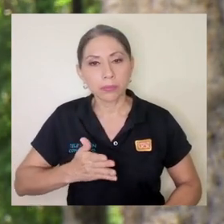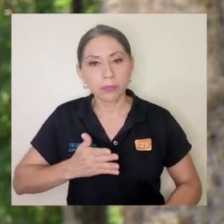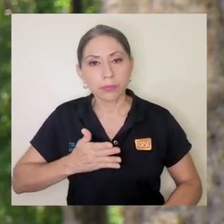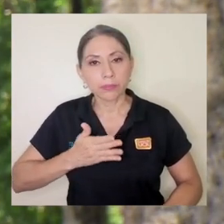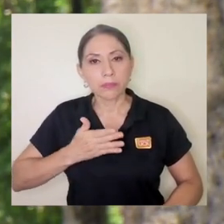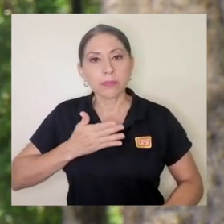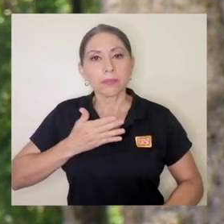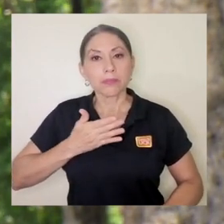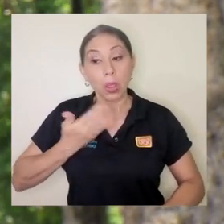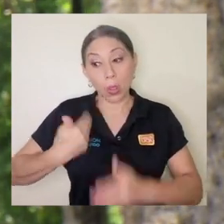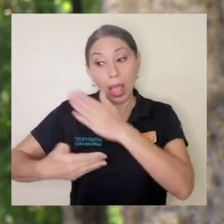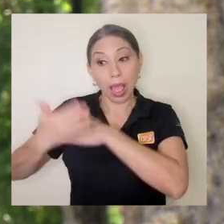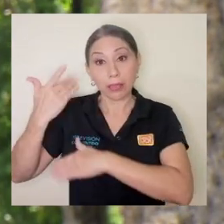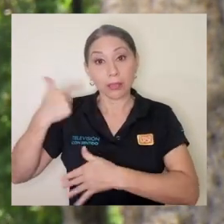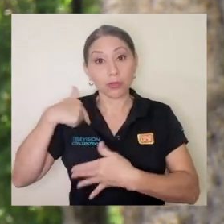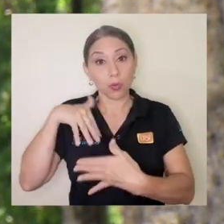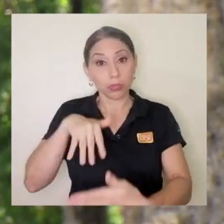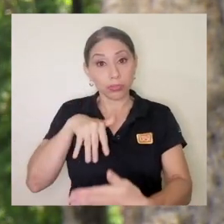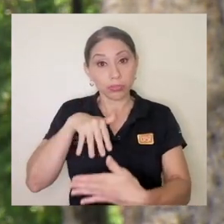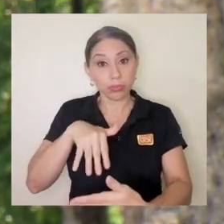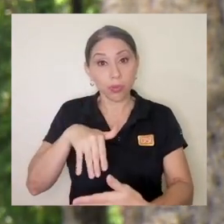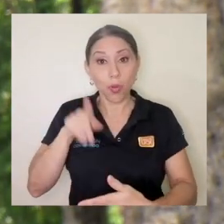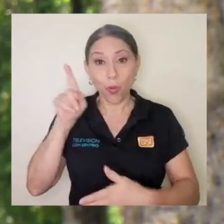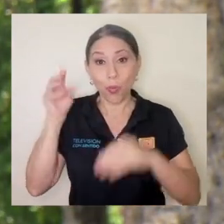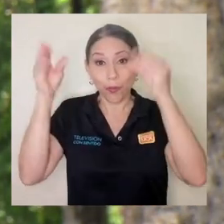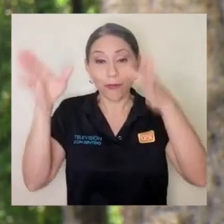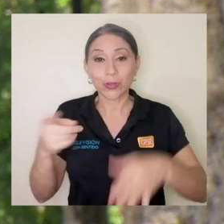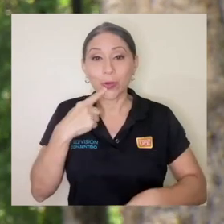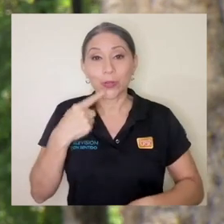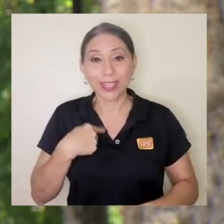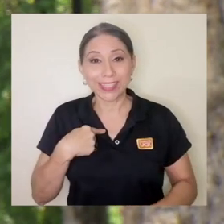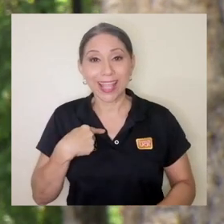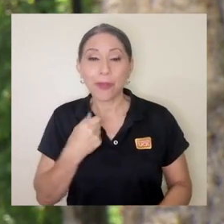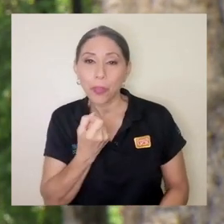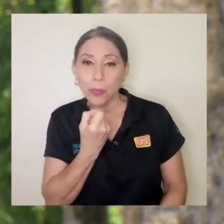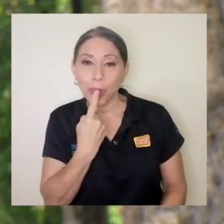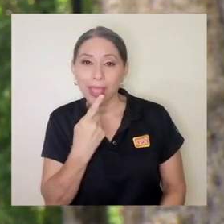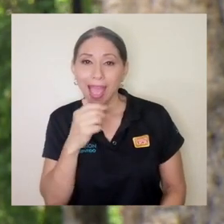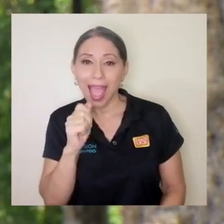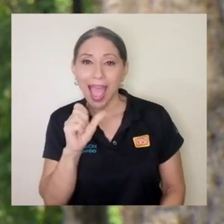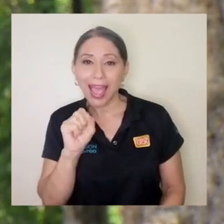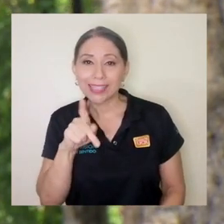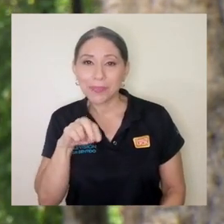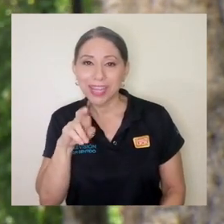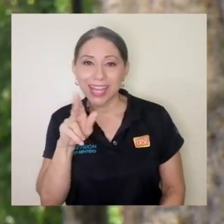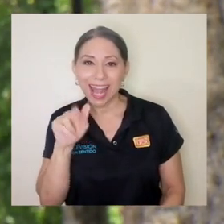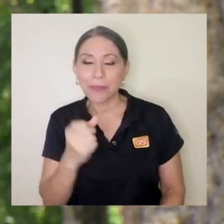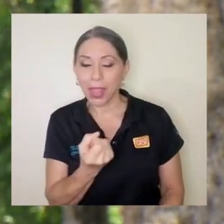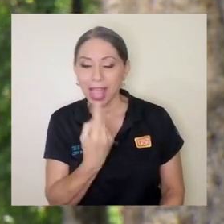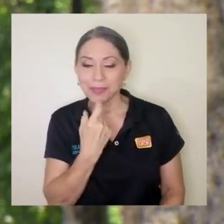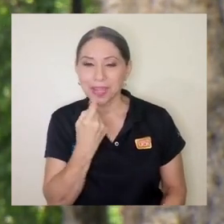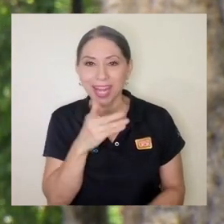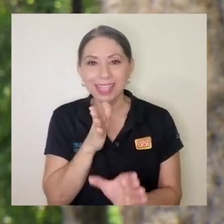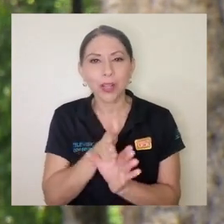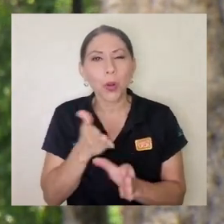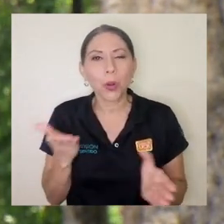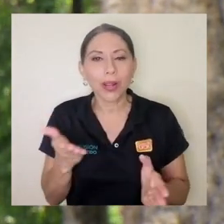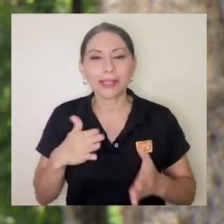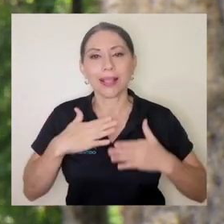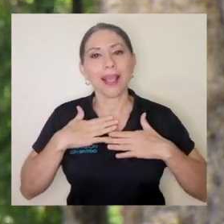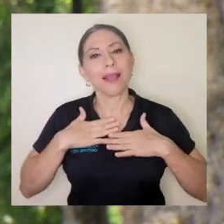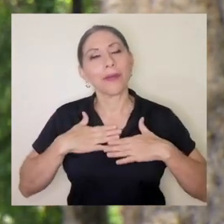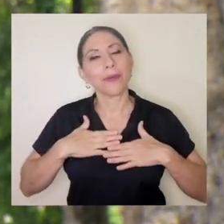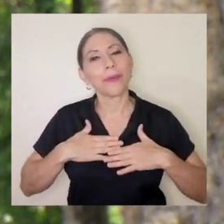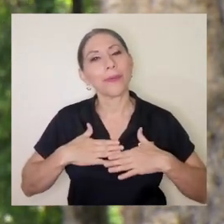durante mi proceso de formación un profesor nos decía que la aspirina del psicólogo es la relajación